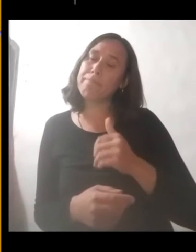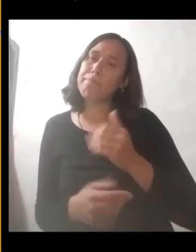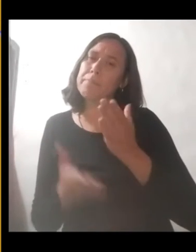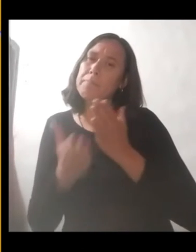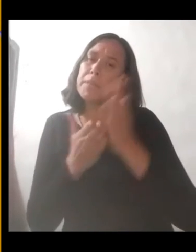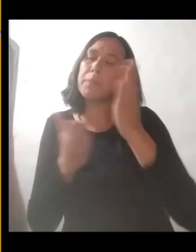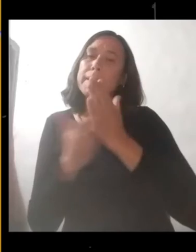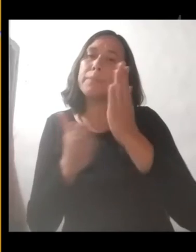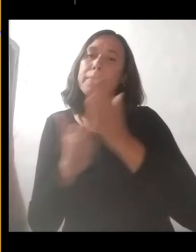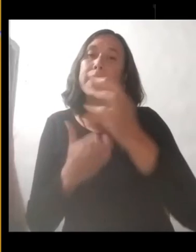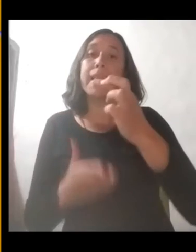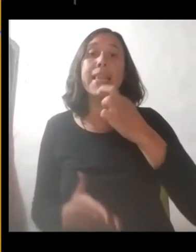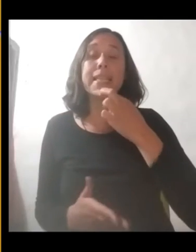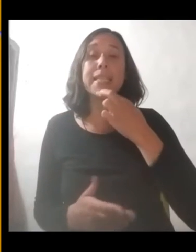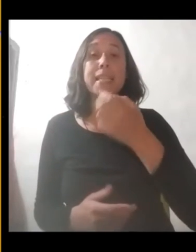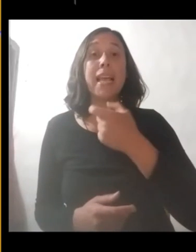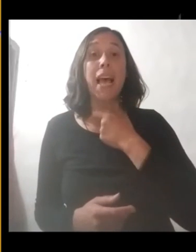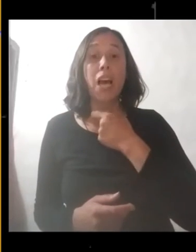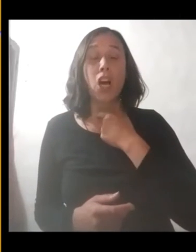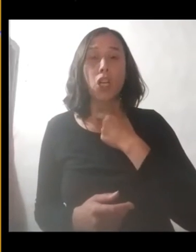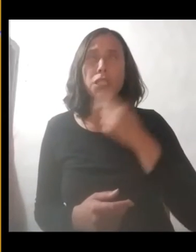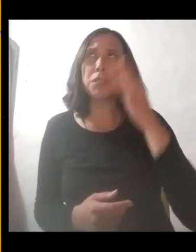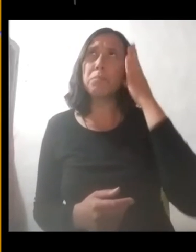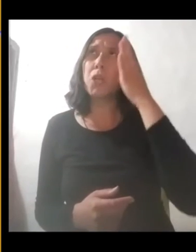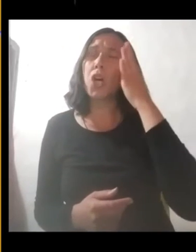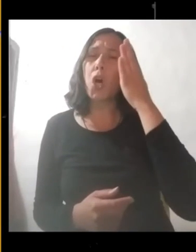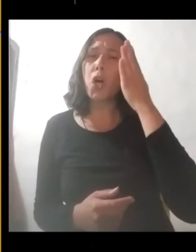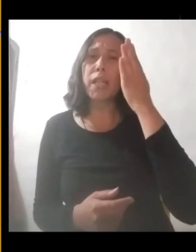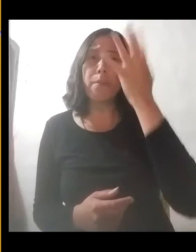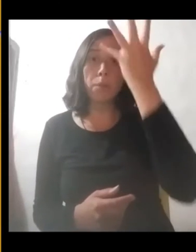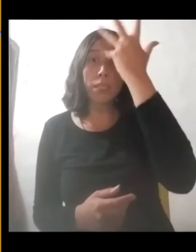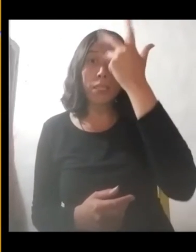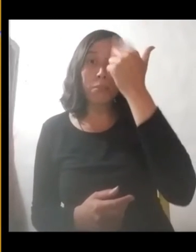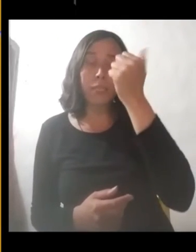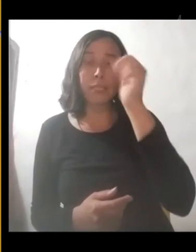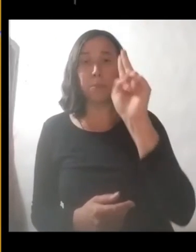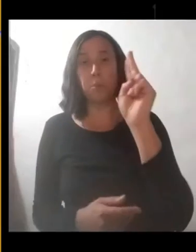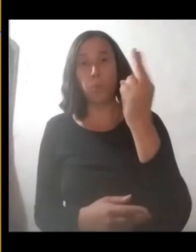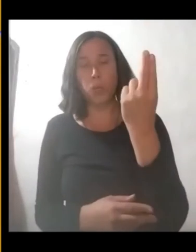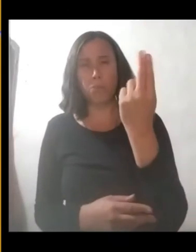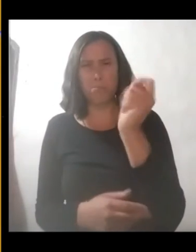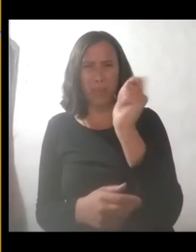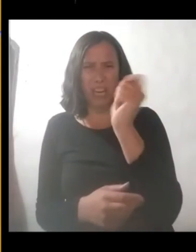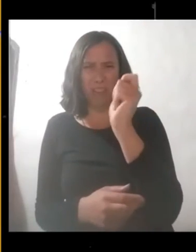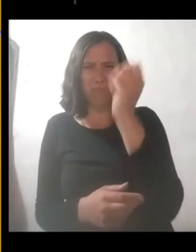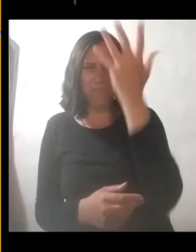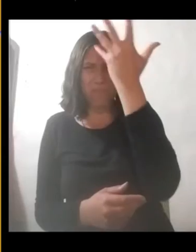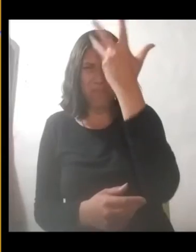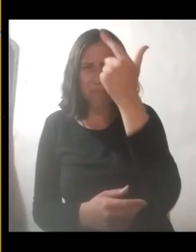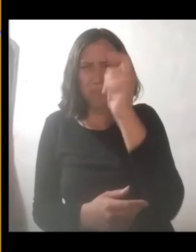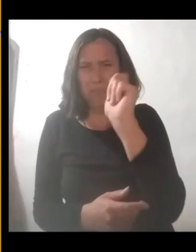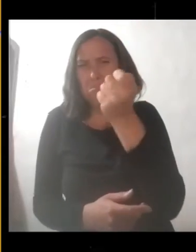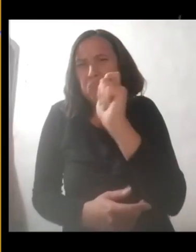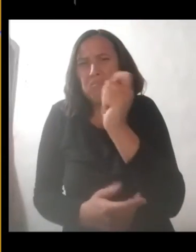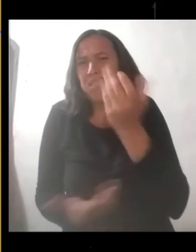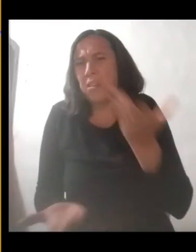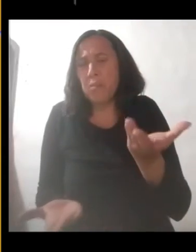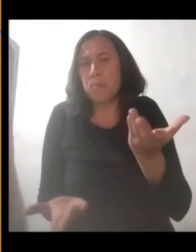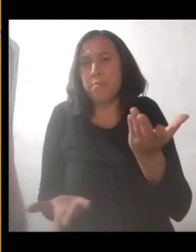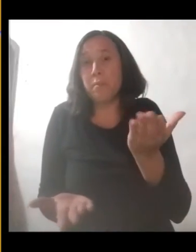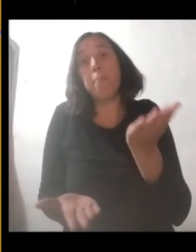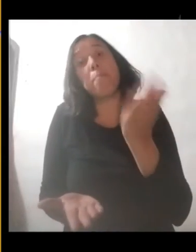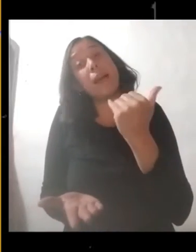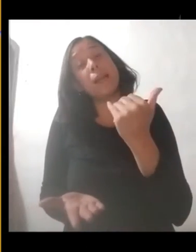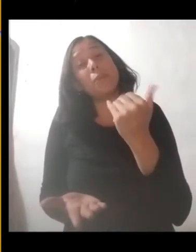de agosto se conmemora la muerte del general San Martín, pero ¿quién fue San Martín? Acompáñame